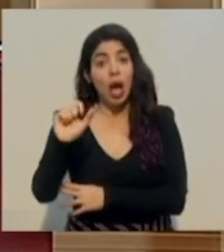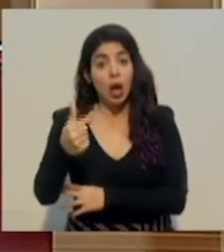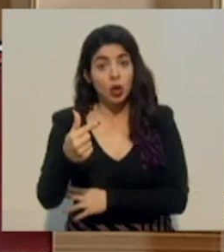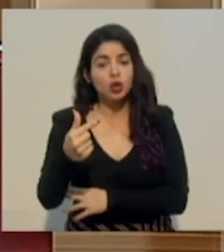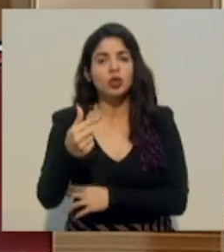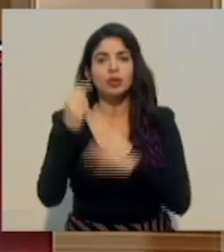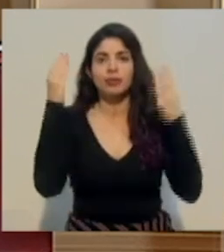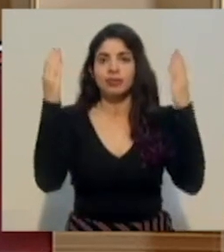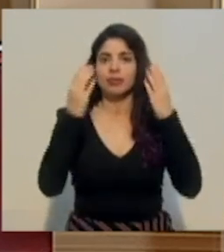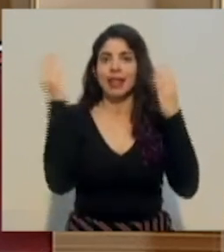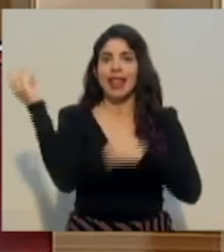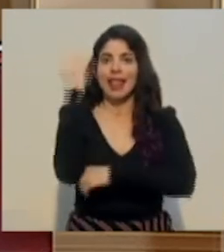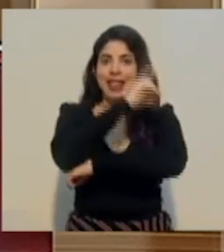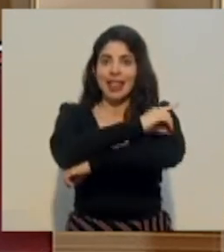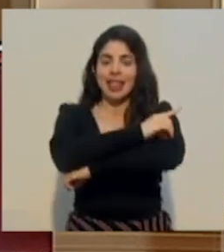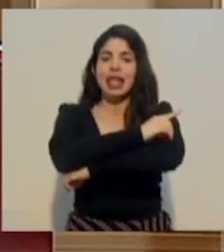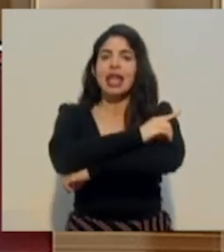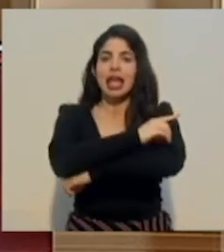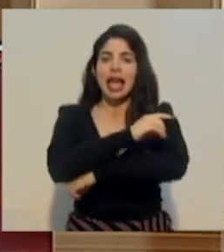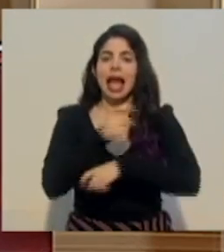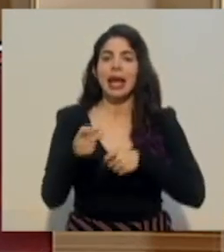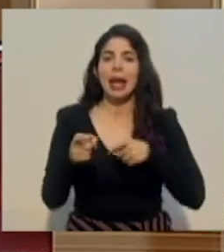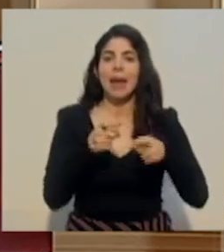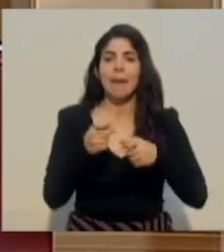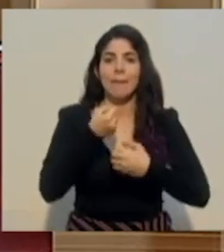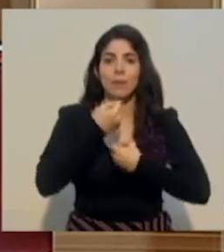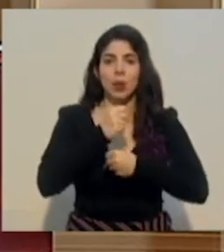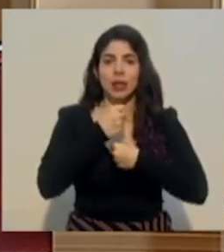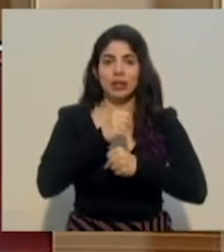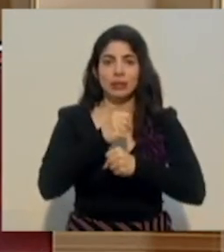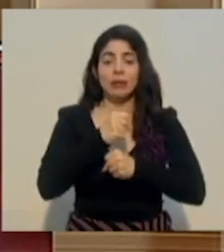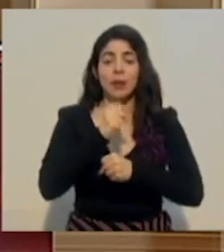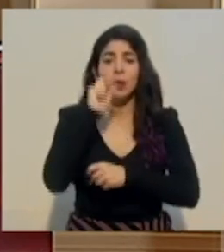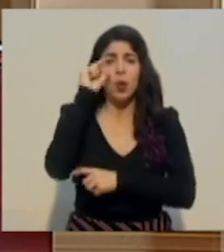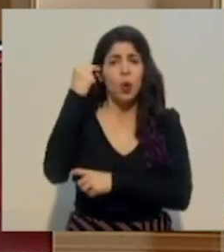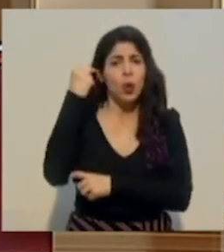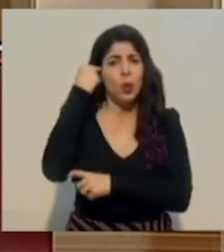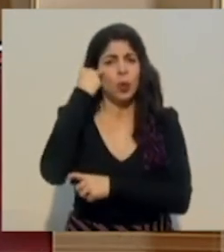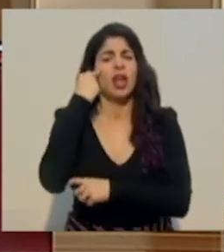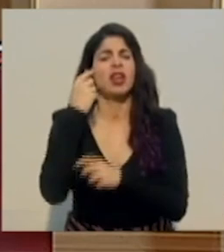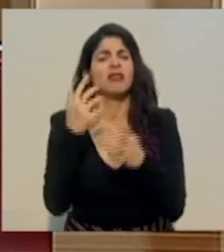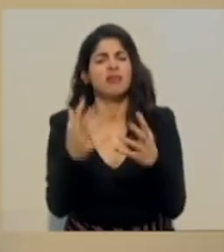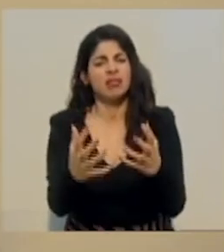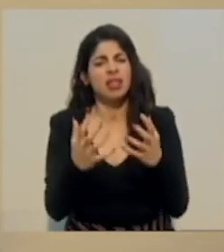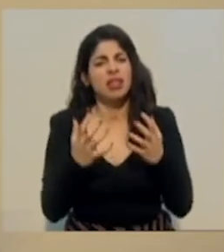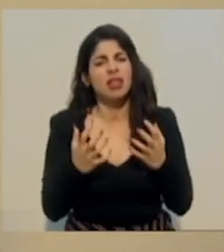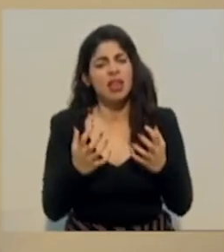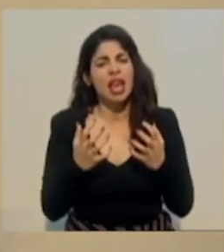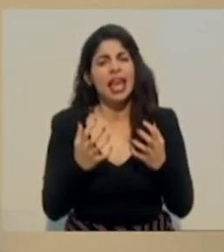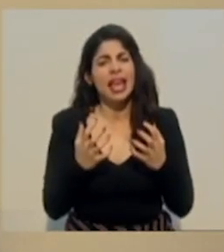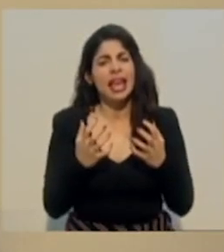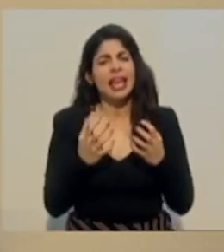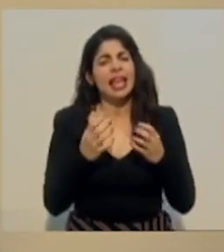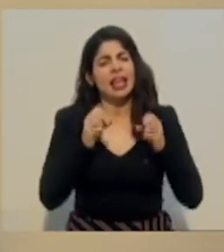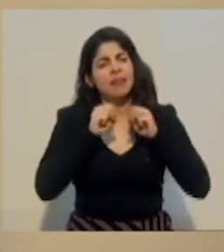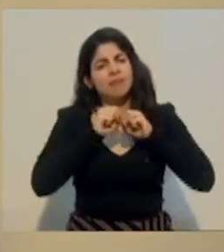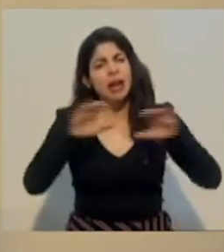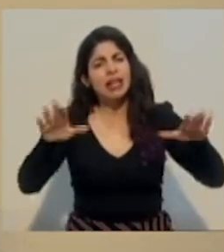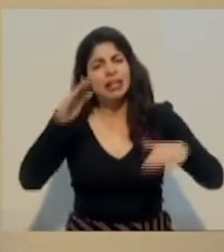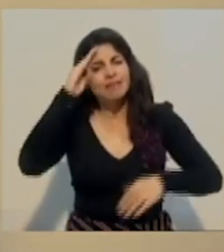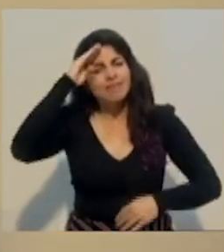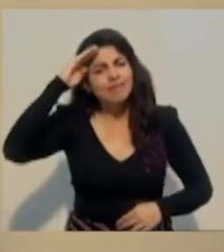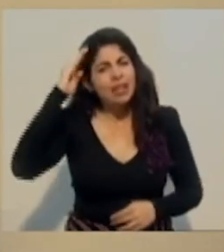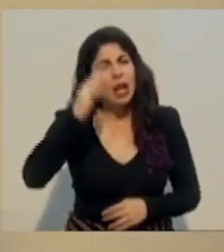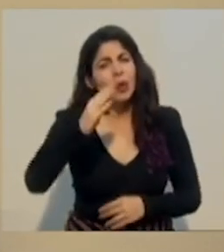celebra el Día del Régimen Municipal. El Gobierno de la República quiere hacer un extensivo saludo a las 6